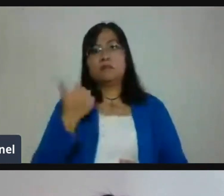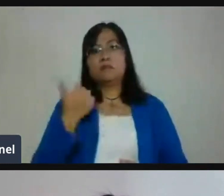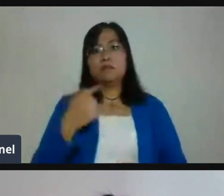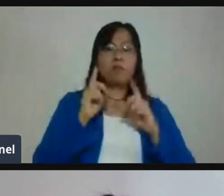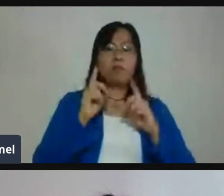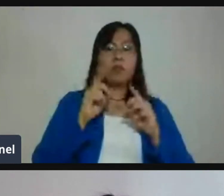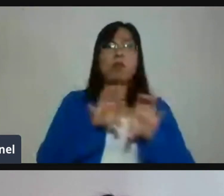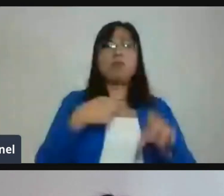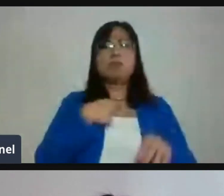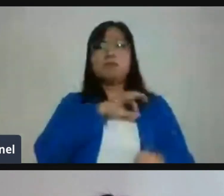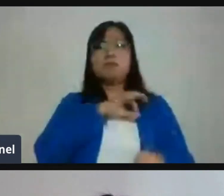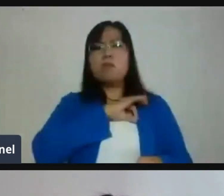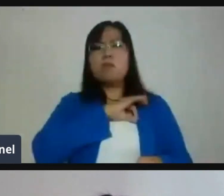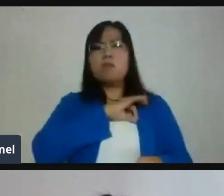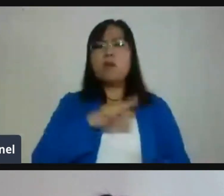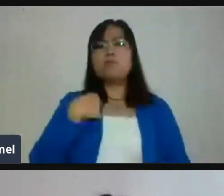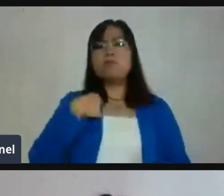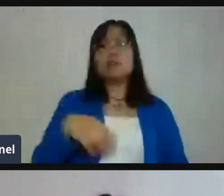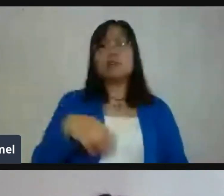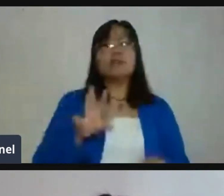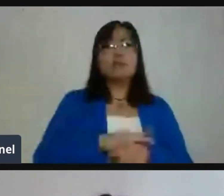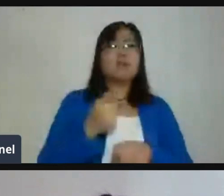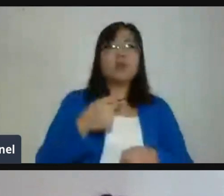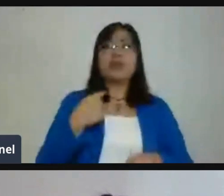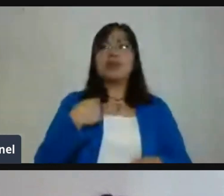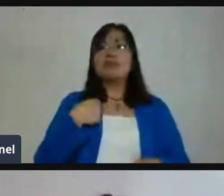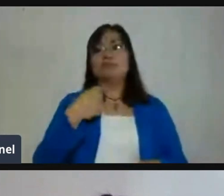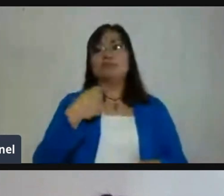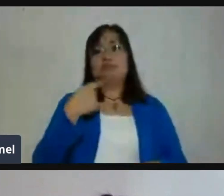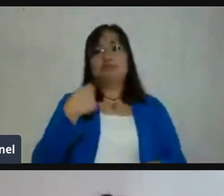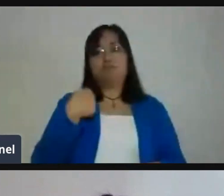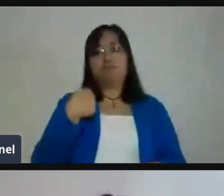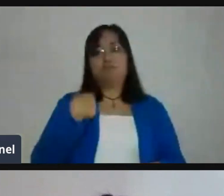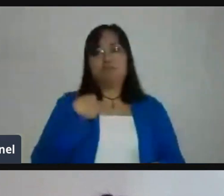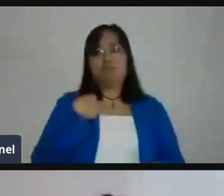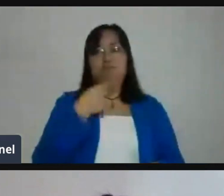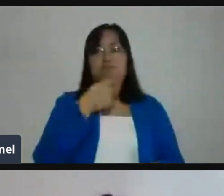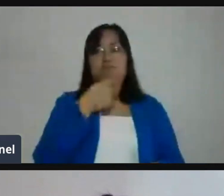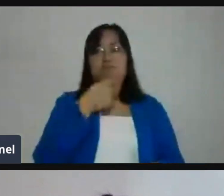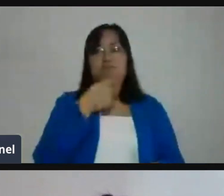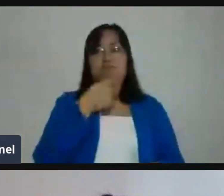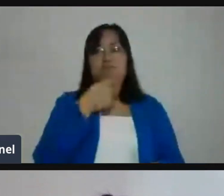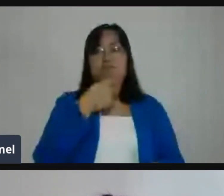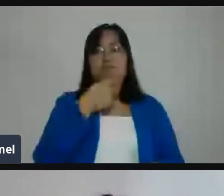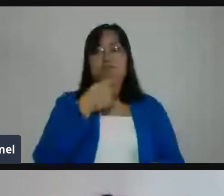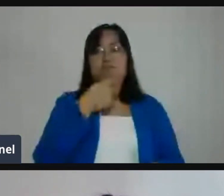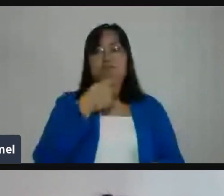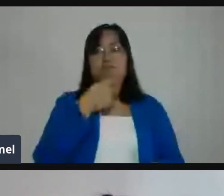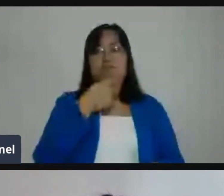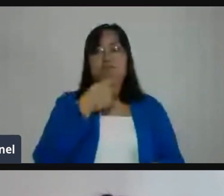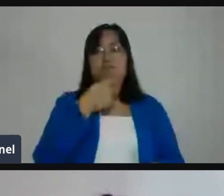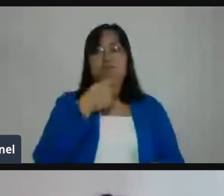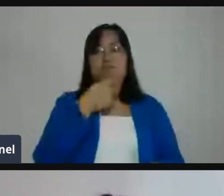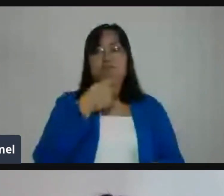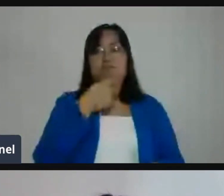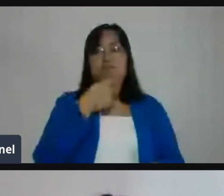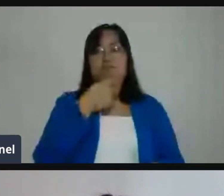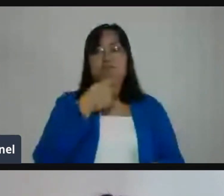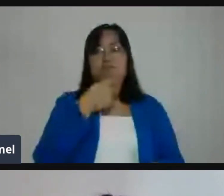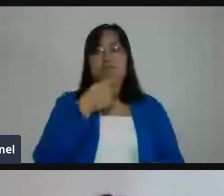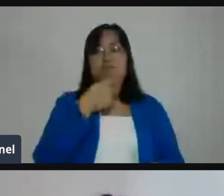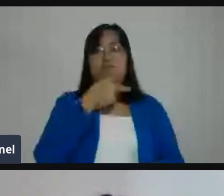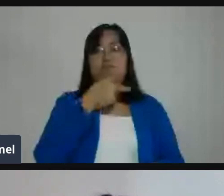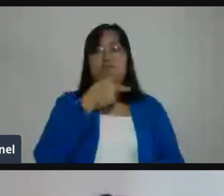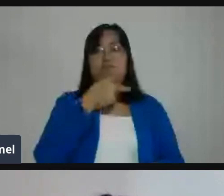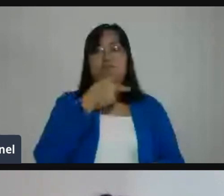resolver las tareas o las actividades, aún teniendo tal vez internet o teniendo los recursos, pero